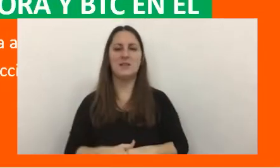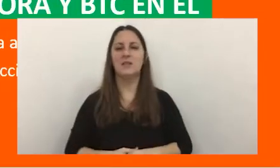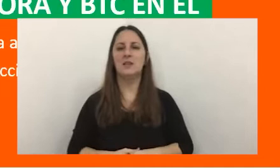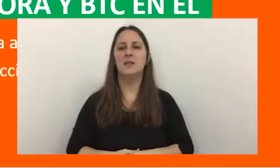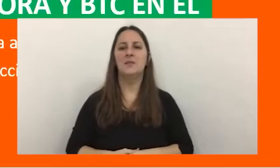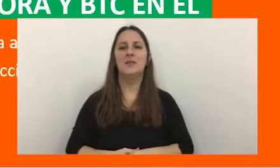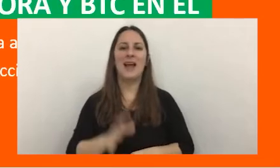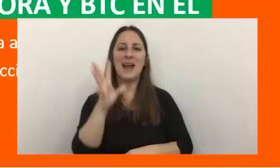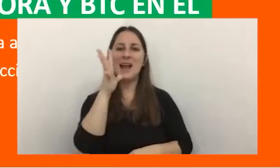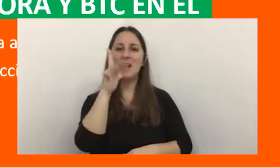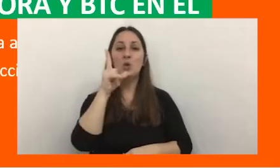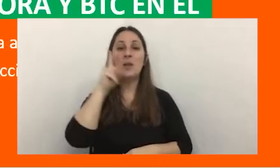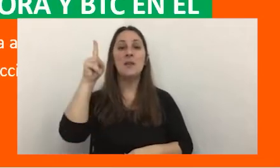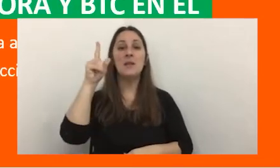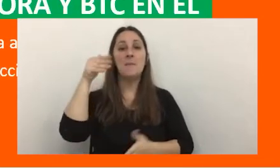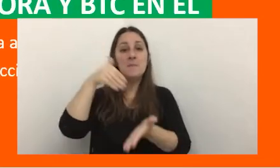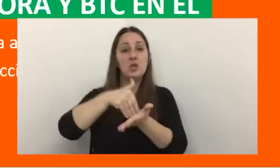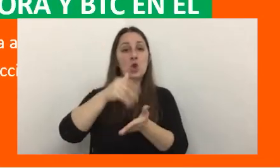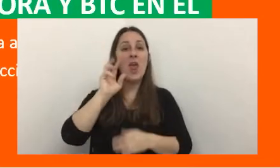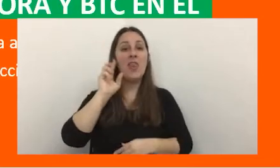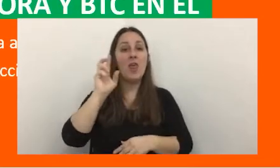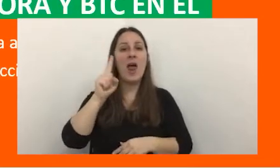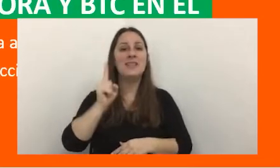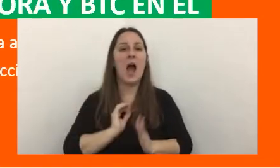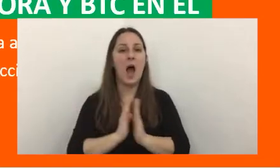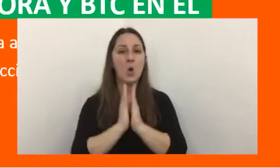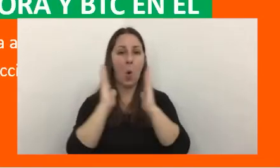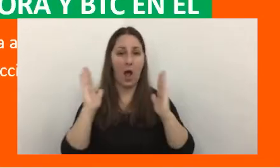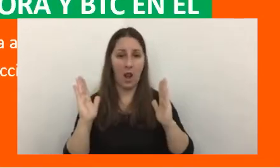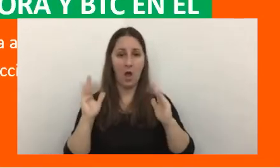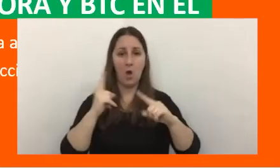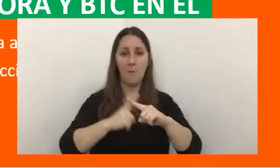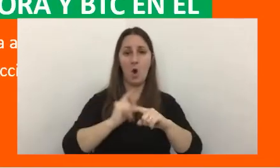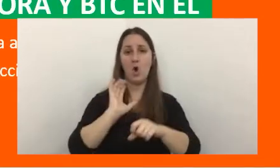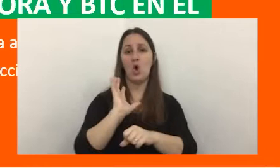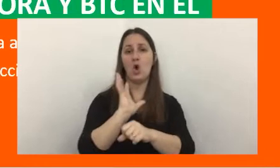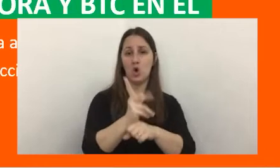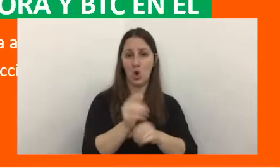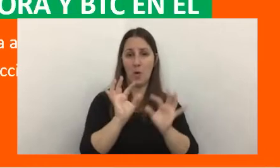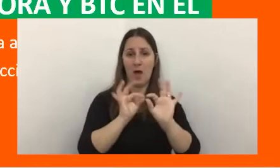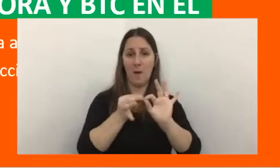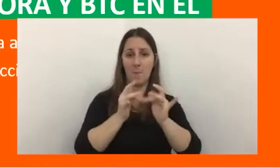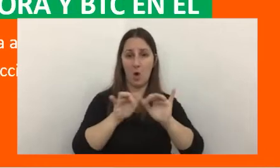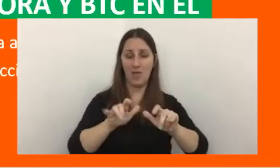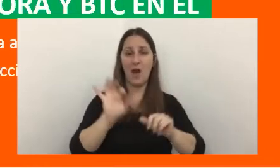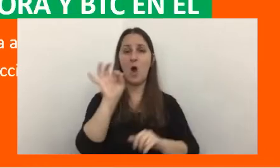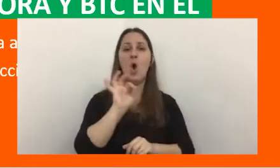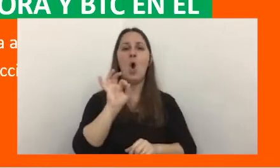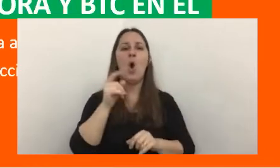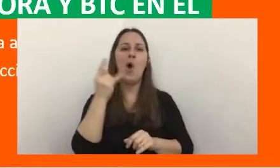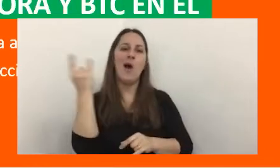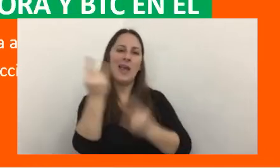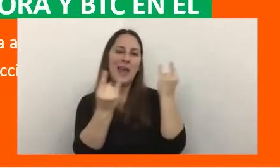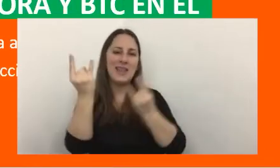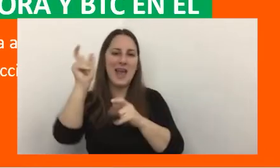ascendió a 14 mil millones de dólares en un año sea por robar criptomonedas o por hacerle creer a